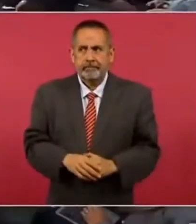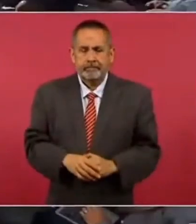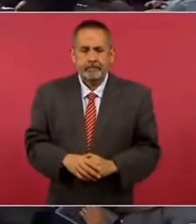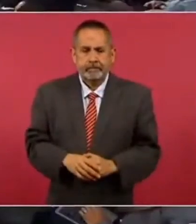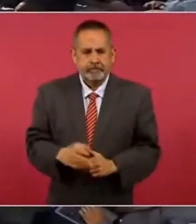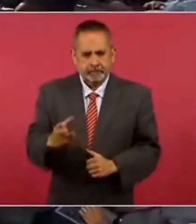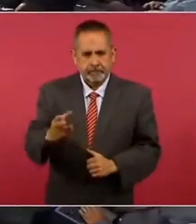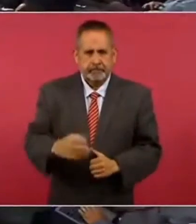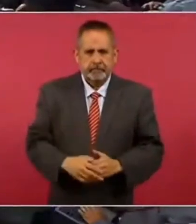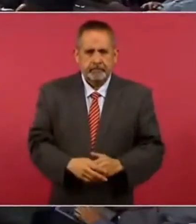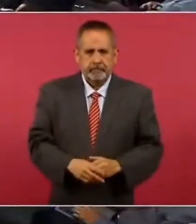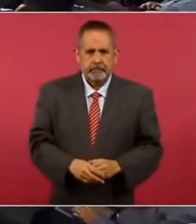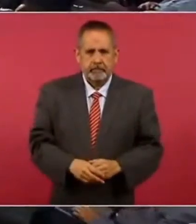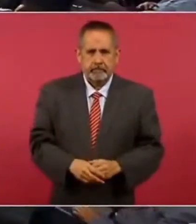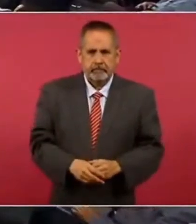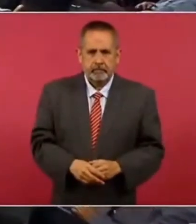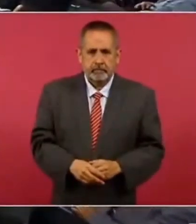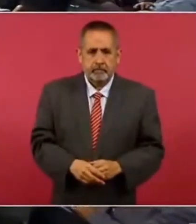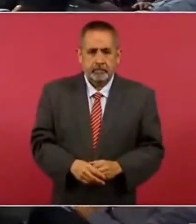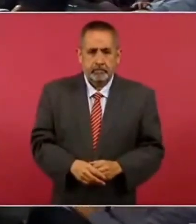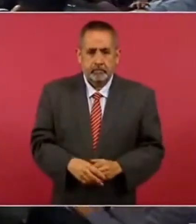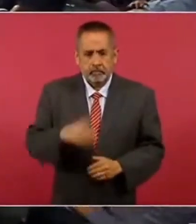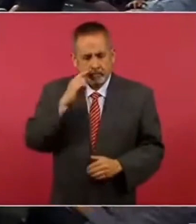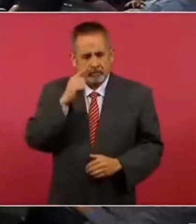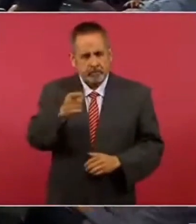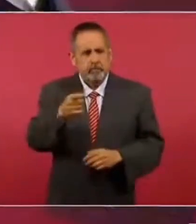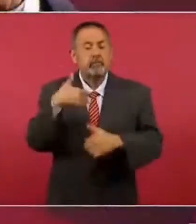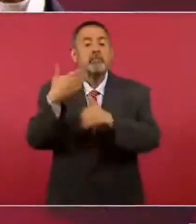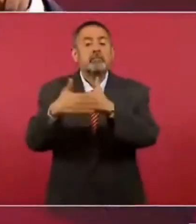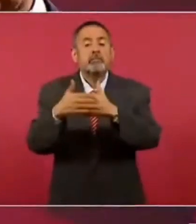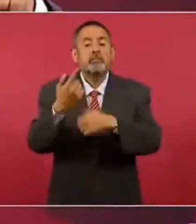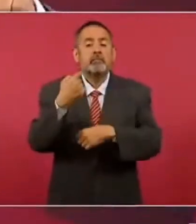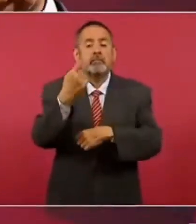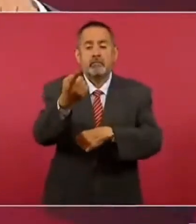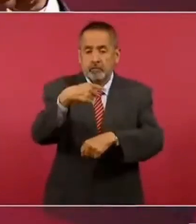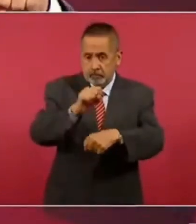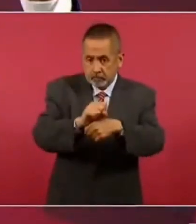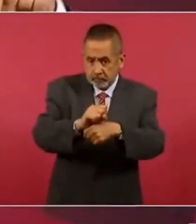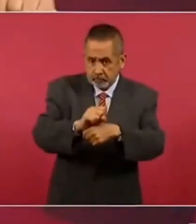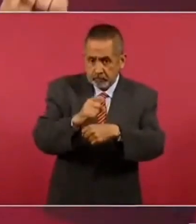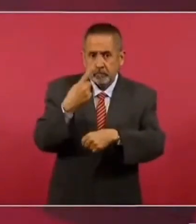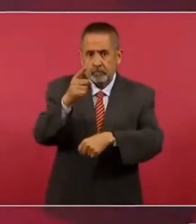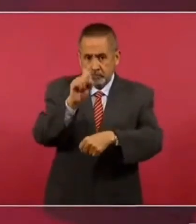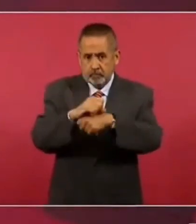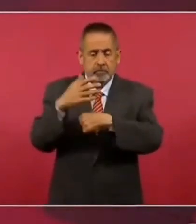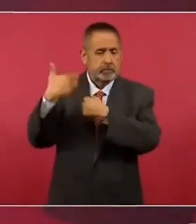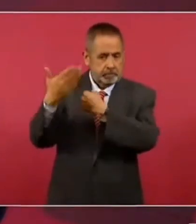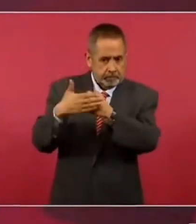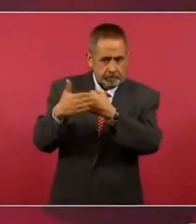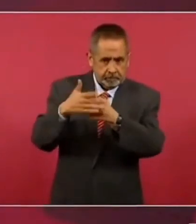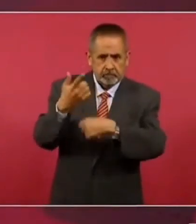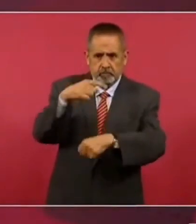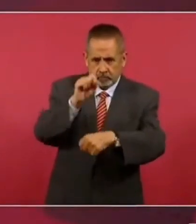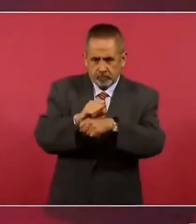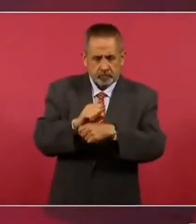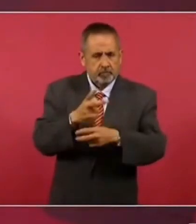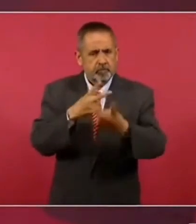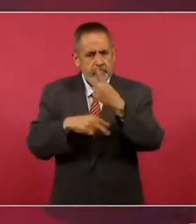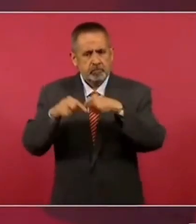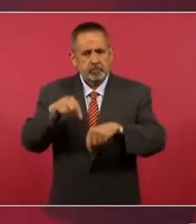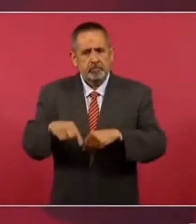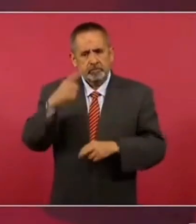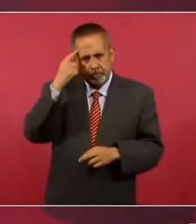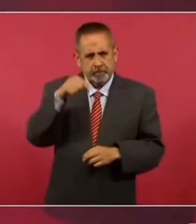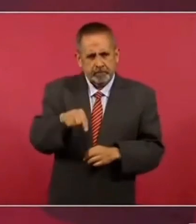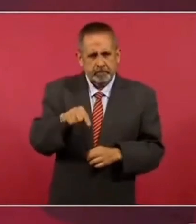Adelante. Sí, presidente. Van a venir la semana próxima. Van a estar aquí. Ok. Este, de